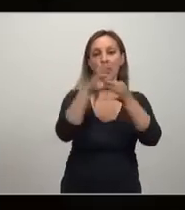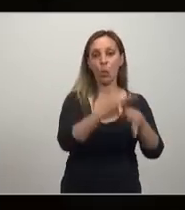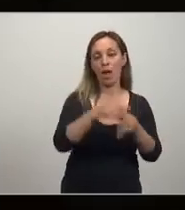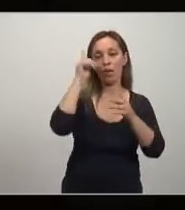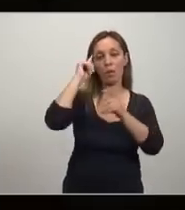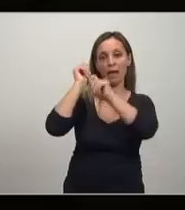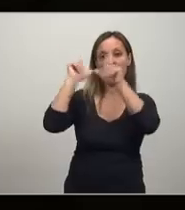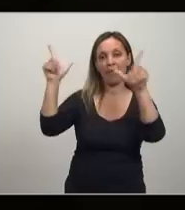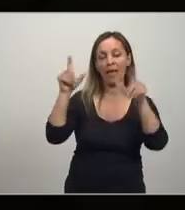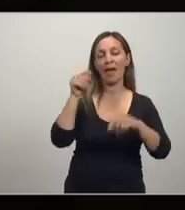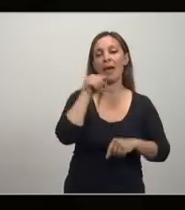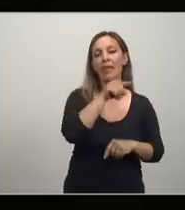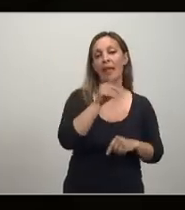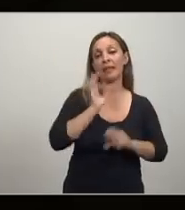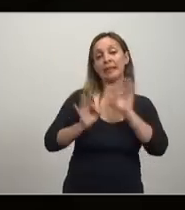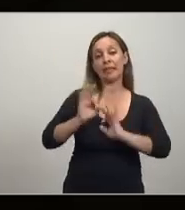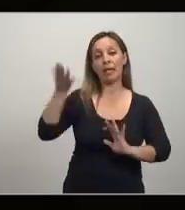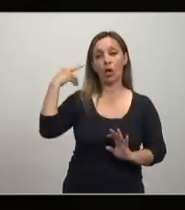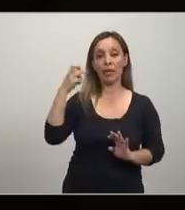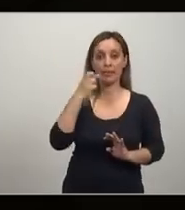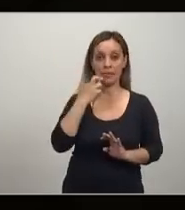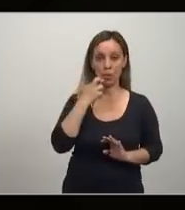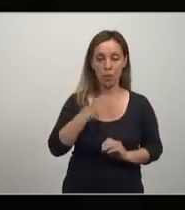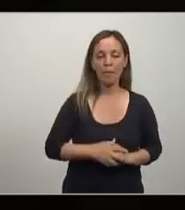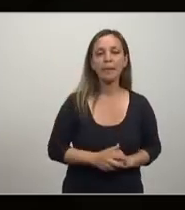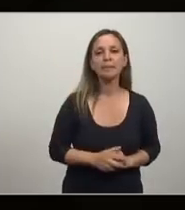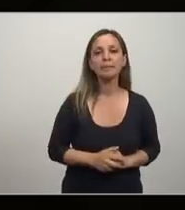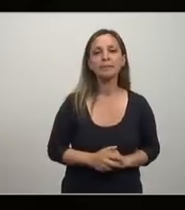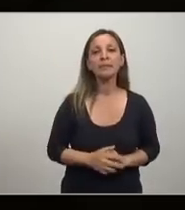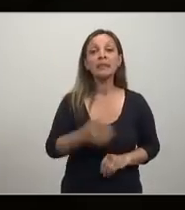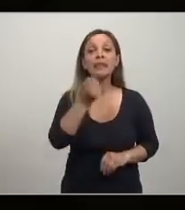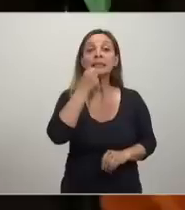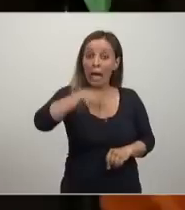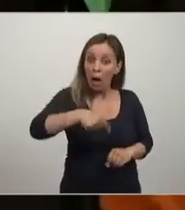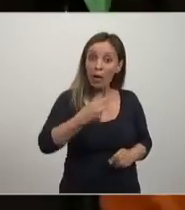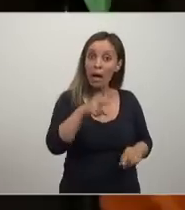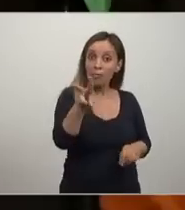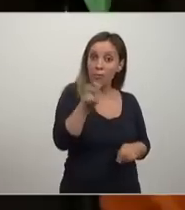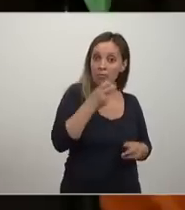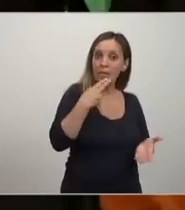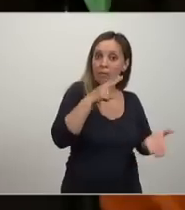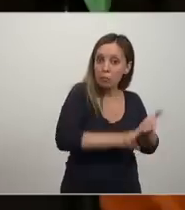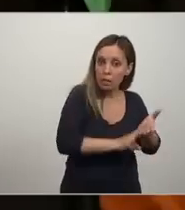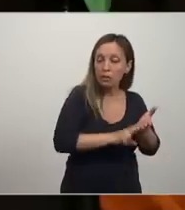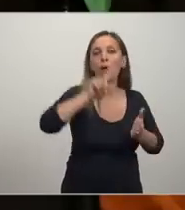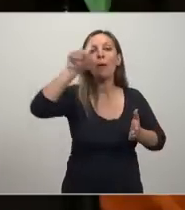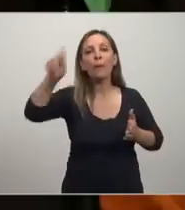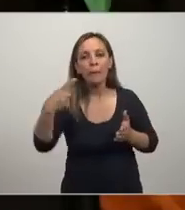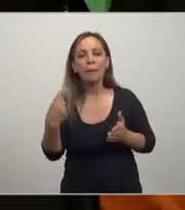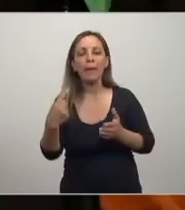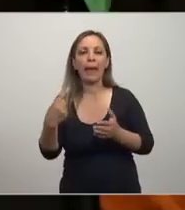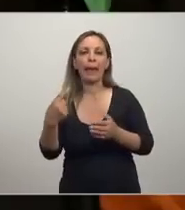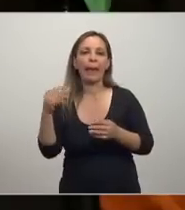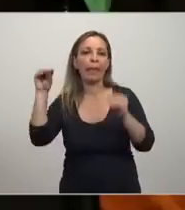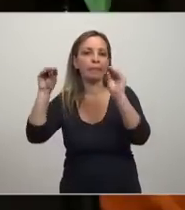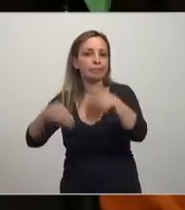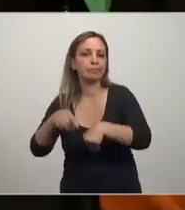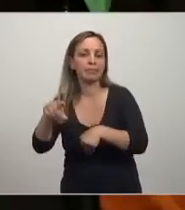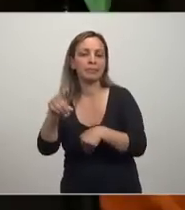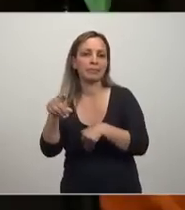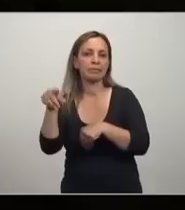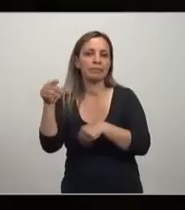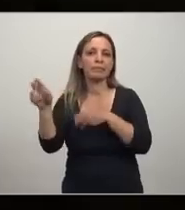una idea de David Ricardo en el siglo XIX que si me cobran impuestos ahora se genera déficit fiscal y el Estado tendrá perdón